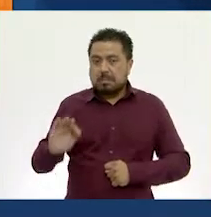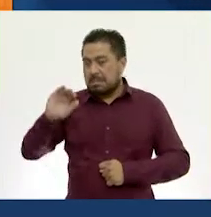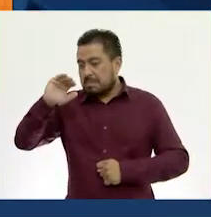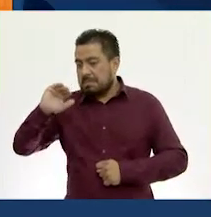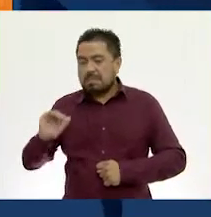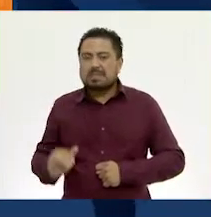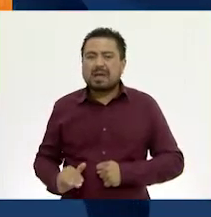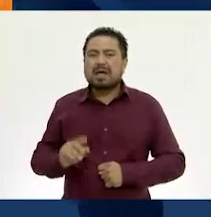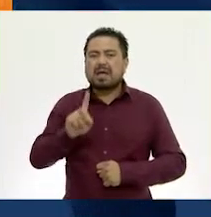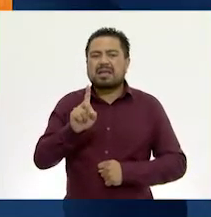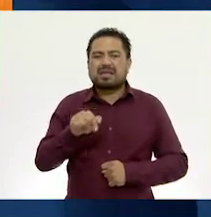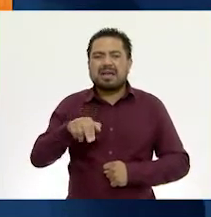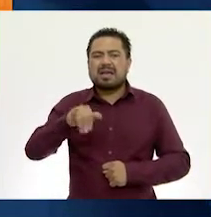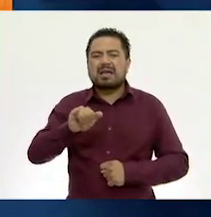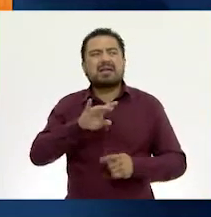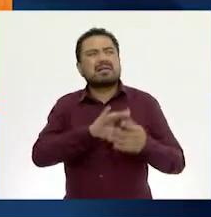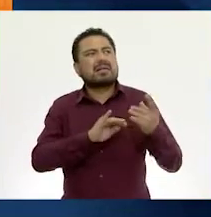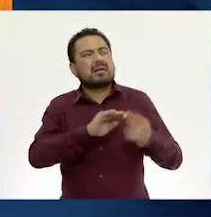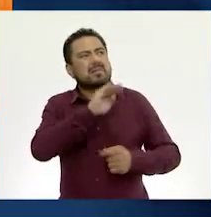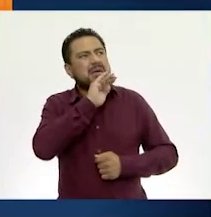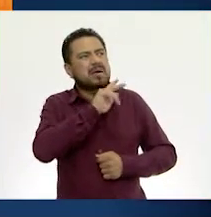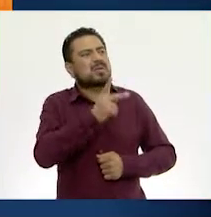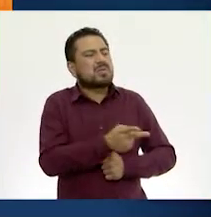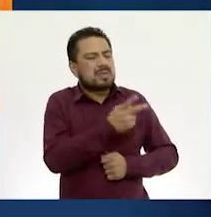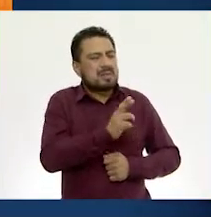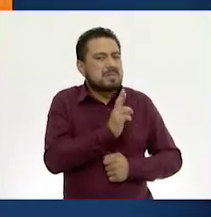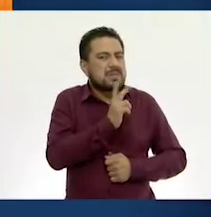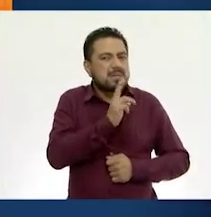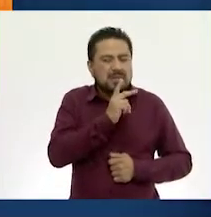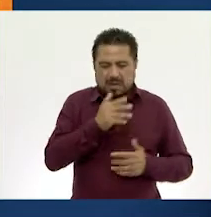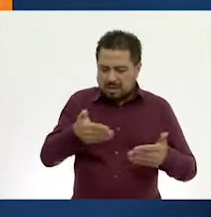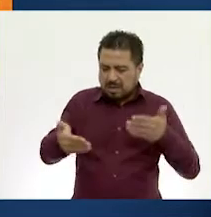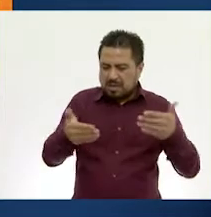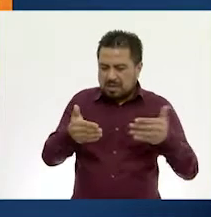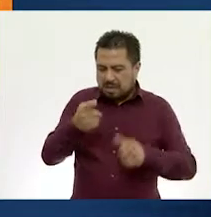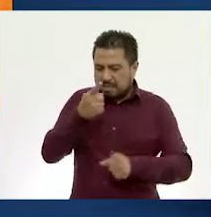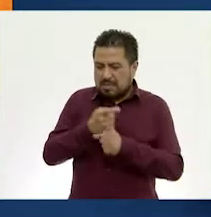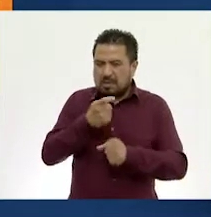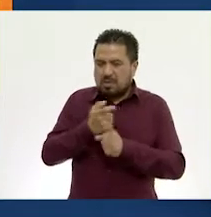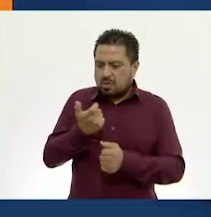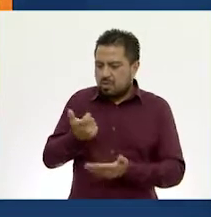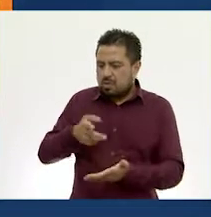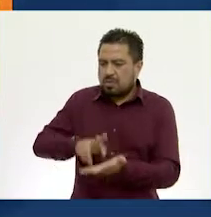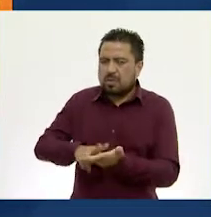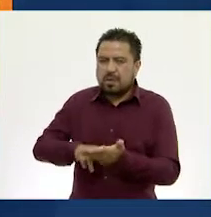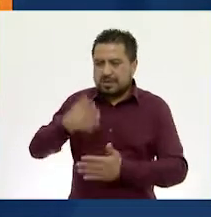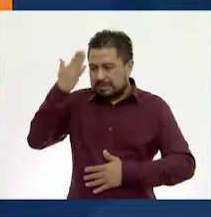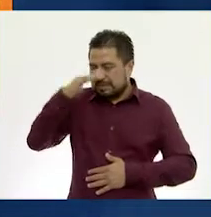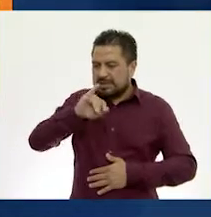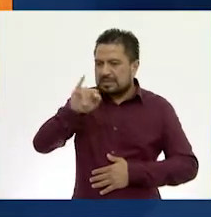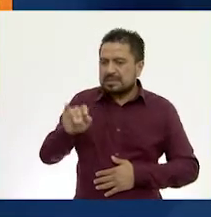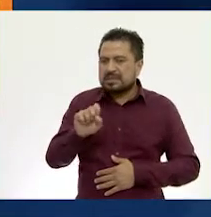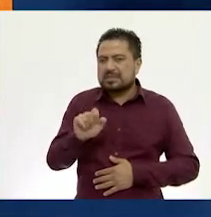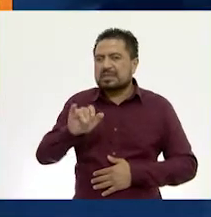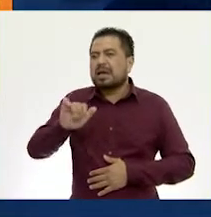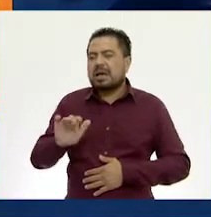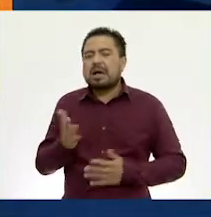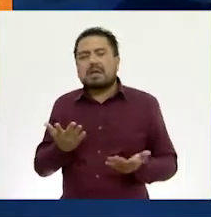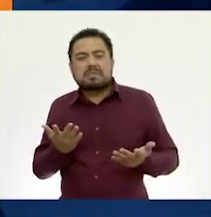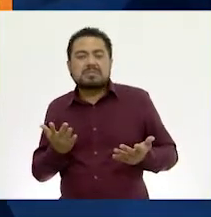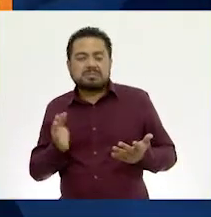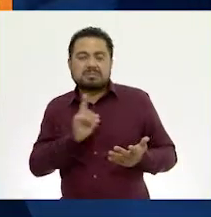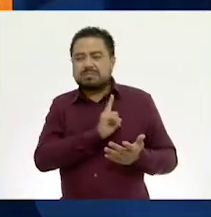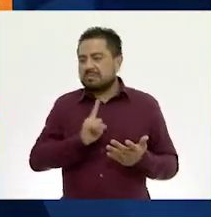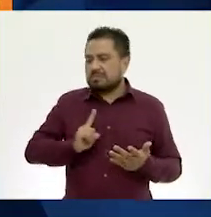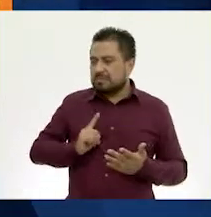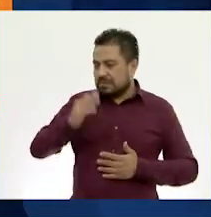Daniela se lo cuenta a su mamá y le pregunta si no hubiera sido mejor comparar precios. La señora Jessica le dice que por lo menos tienen